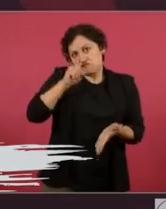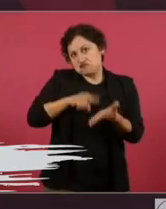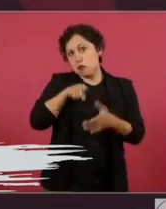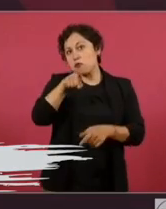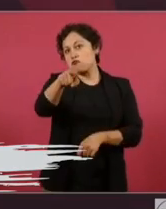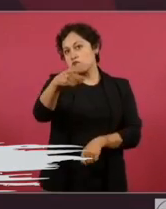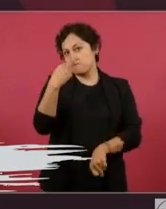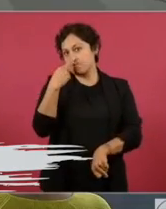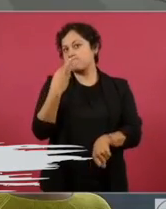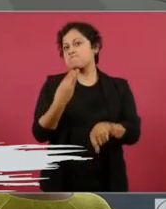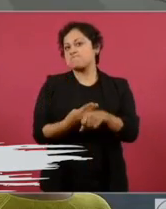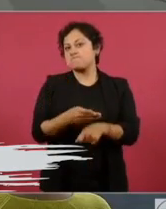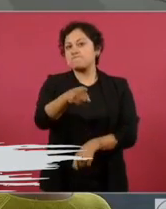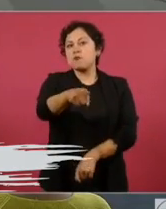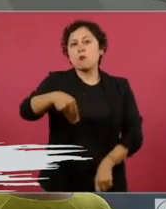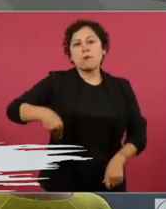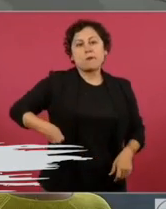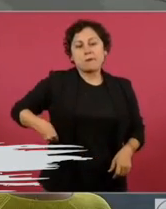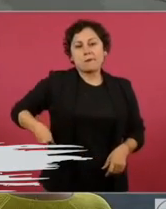Y la,